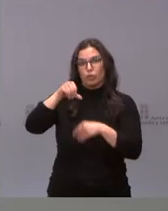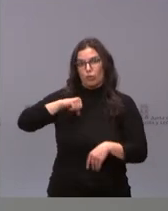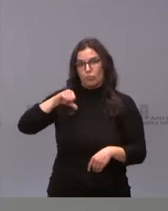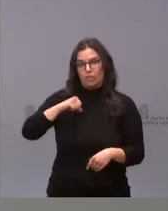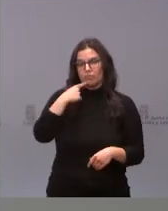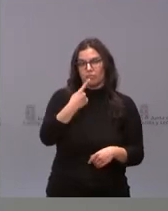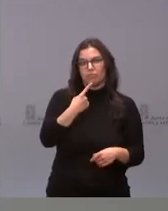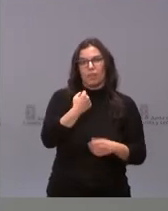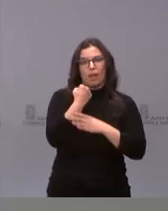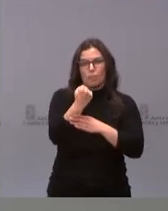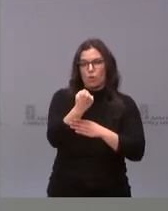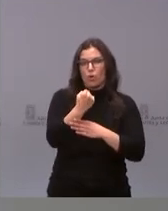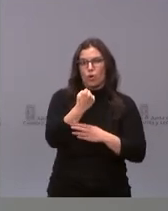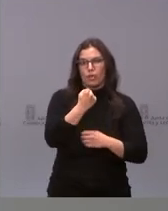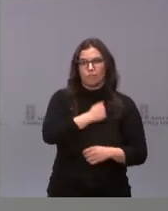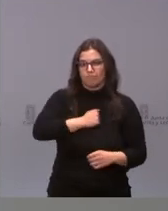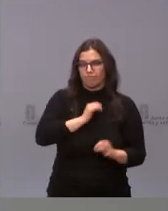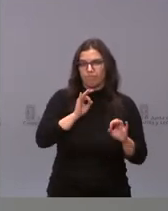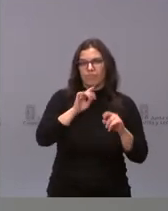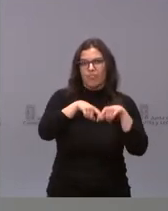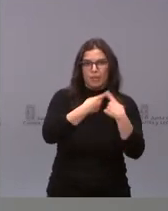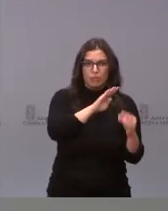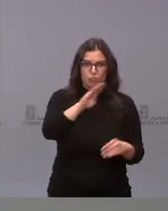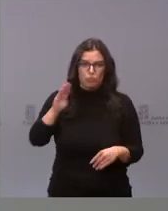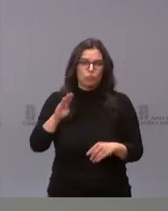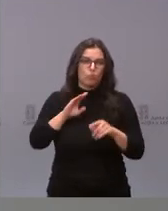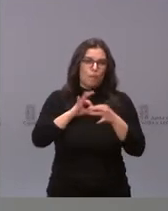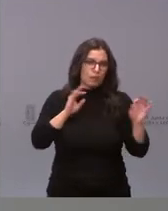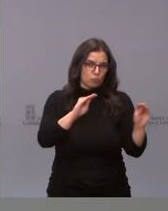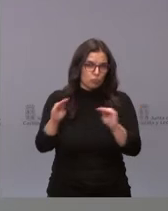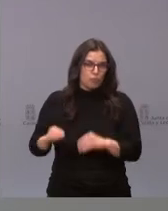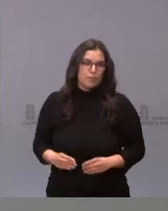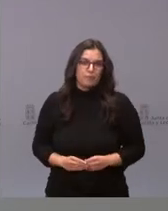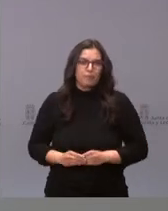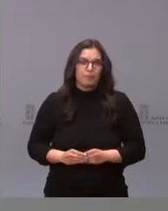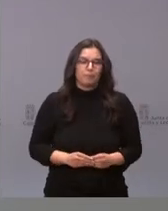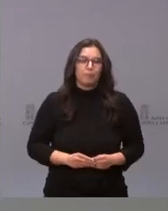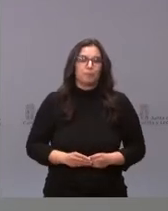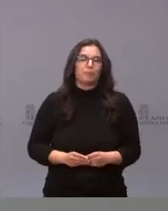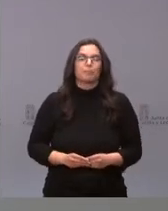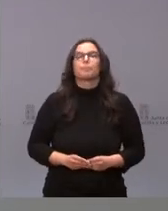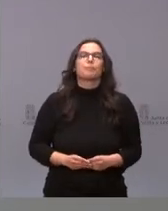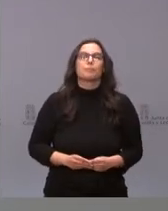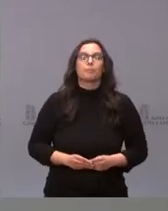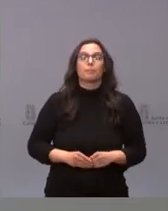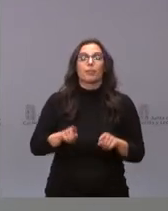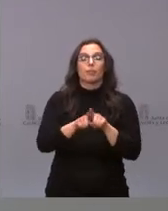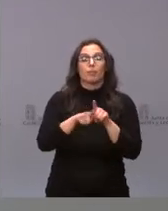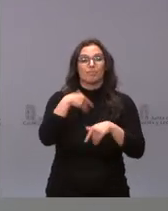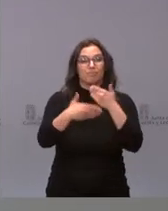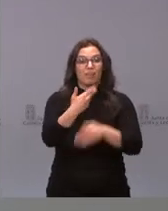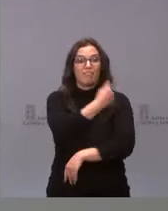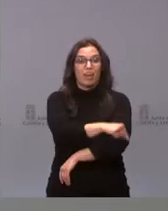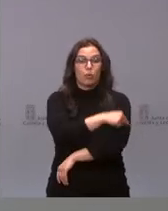Mandamos nuestro apoyo y nuestro pésame a familiares y amigos de los fallecidos. En relación al avance de la campaña de vacunación,